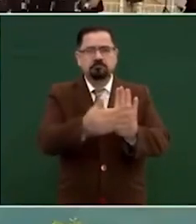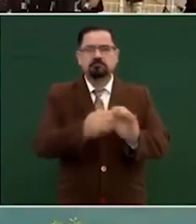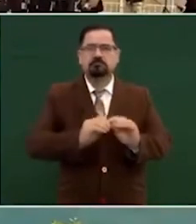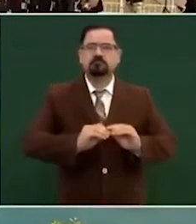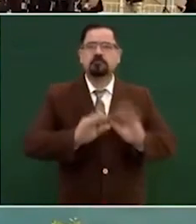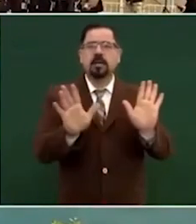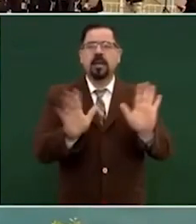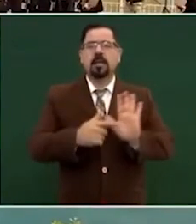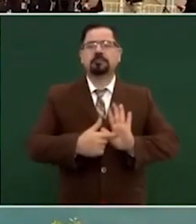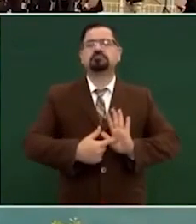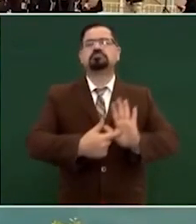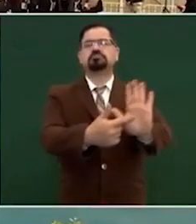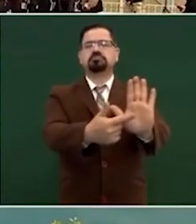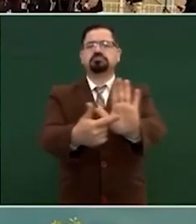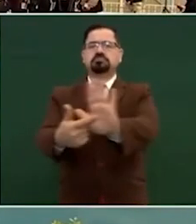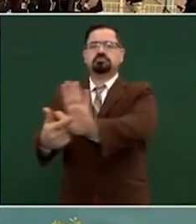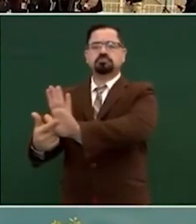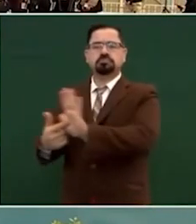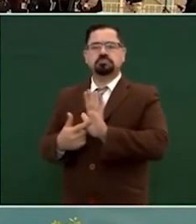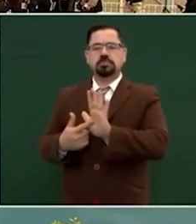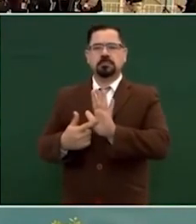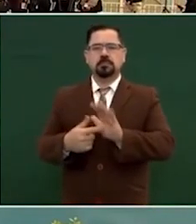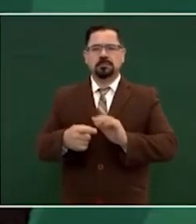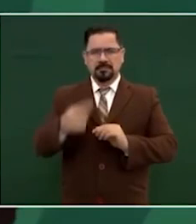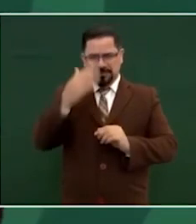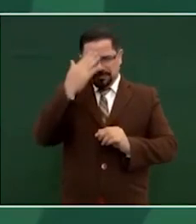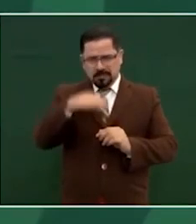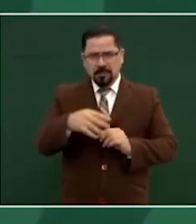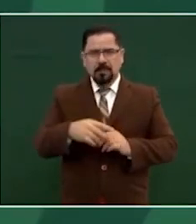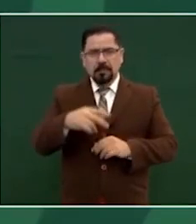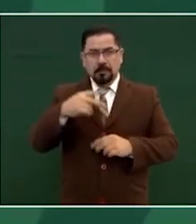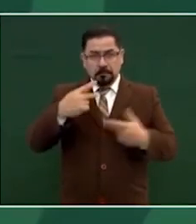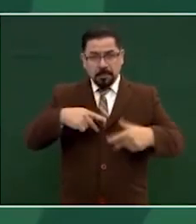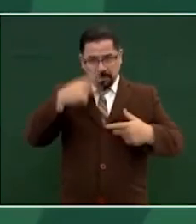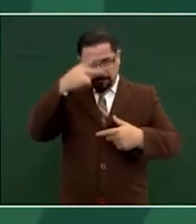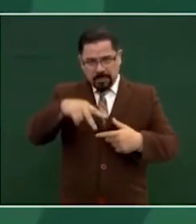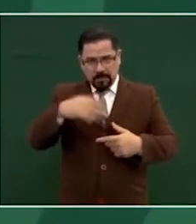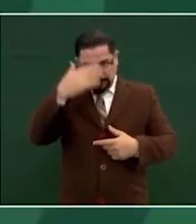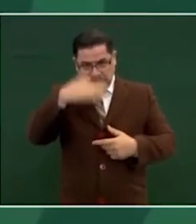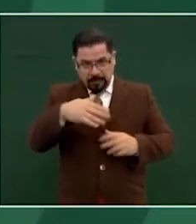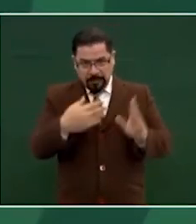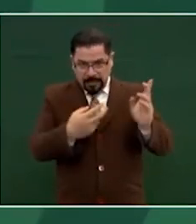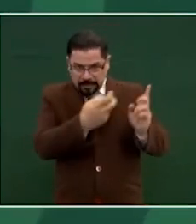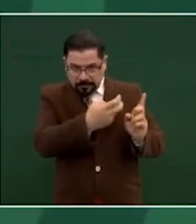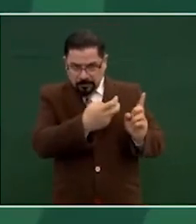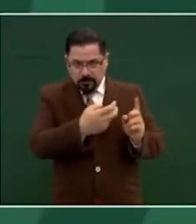que los mexicanos sabían de esto antes